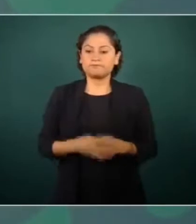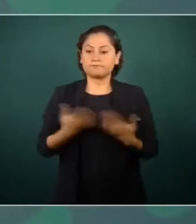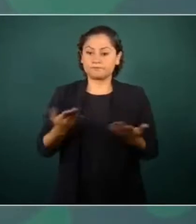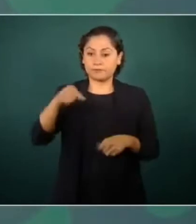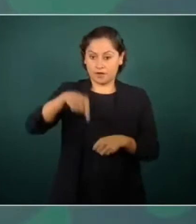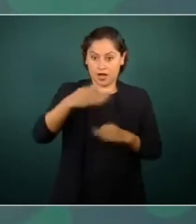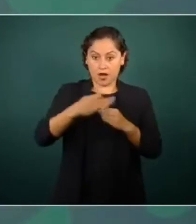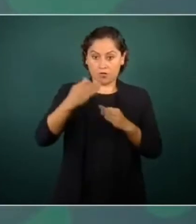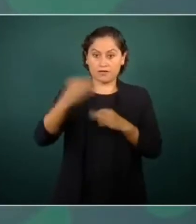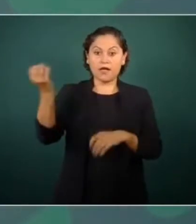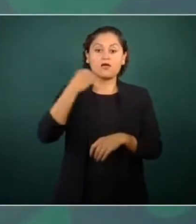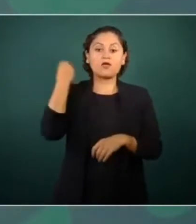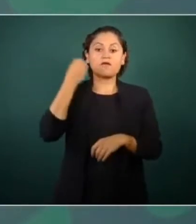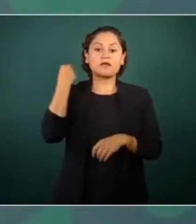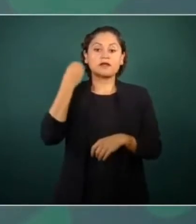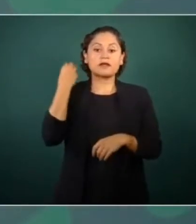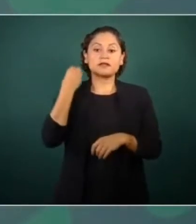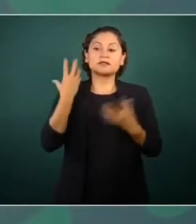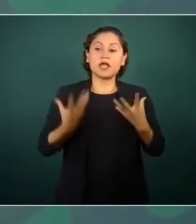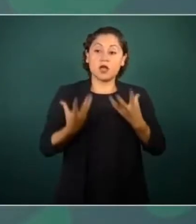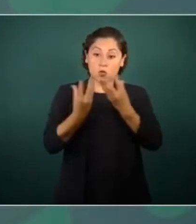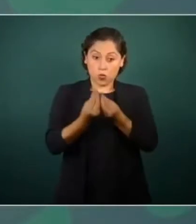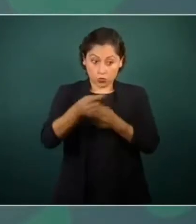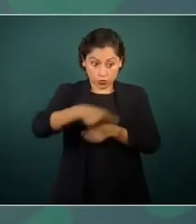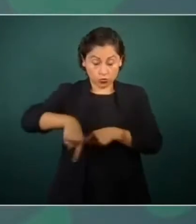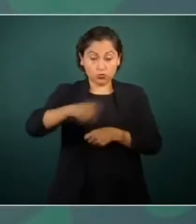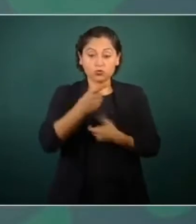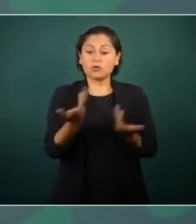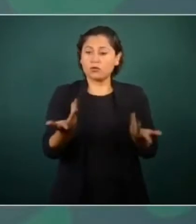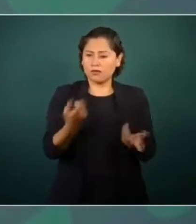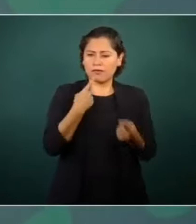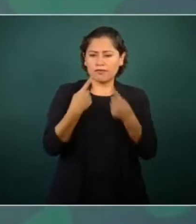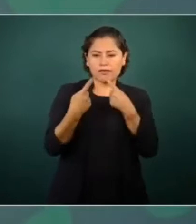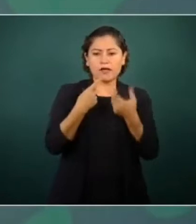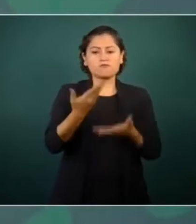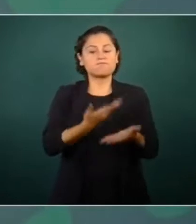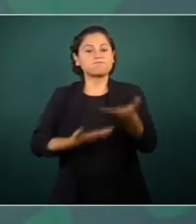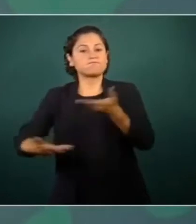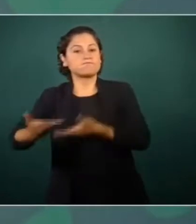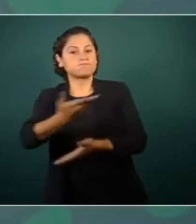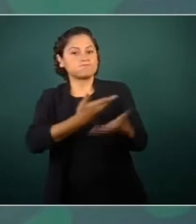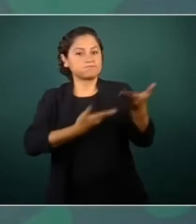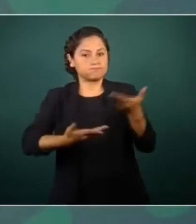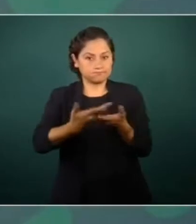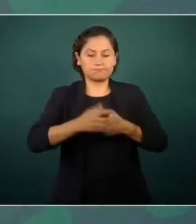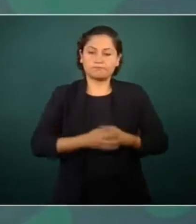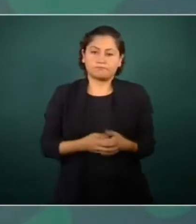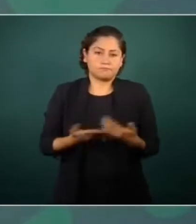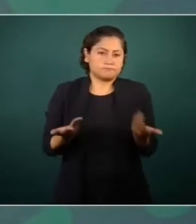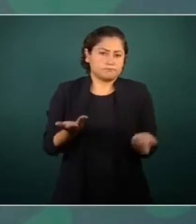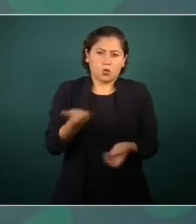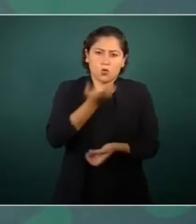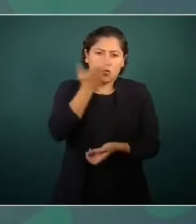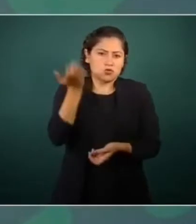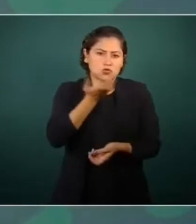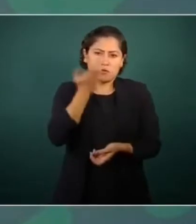con ustedes, este diálogo circular, como lo hacemos de